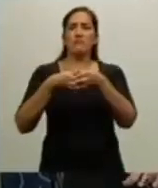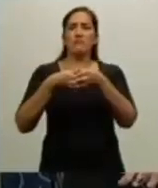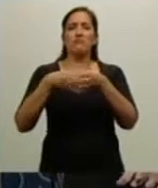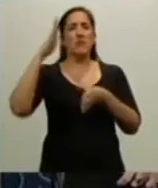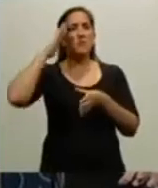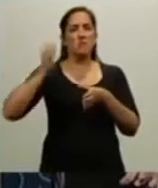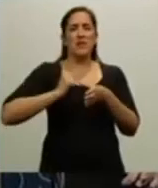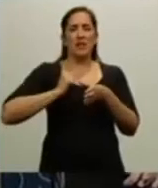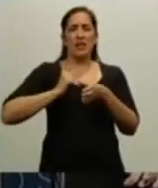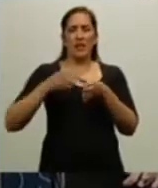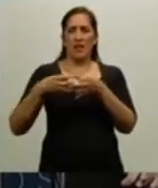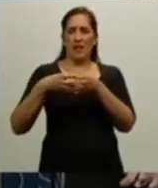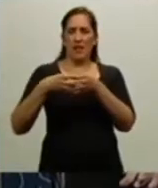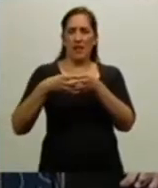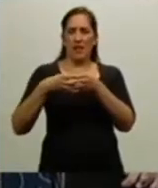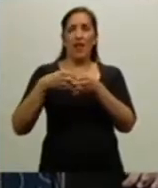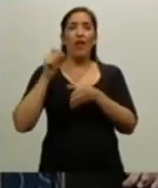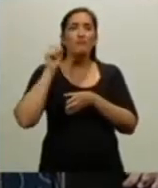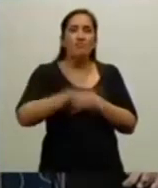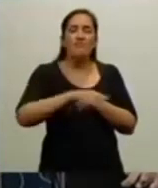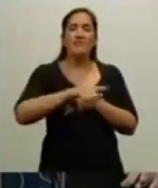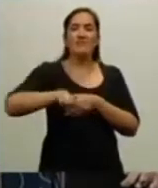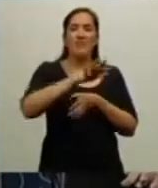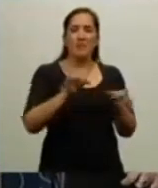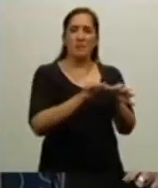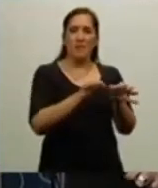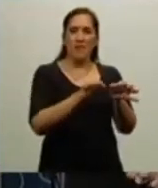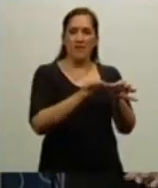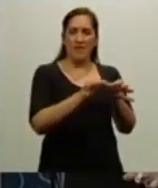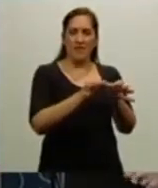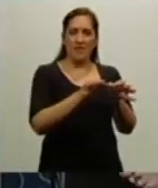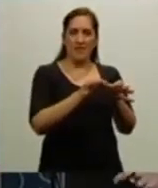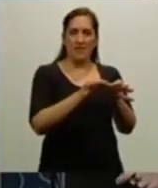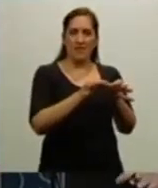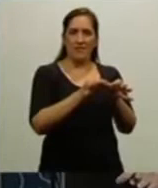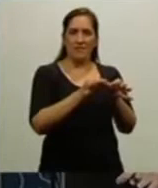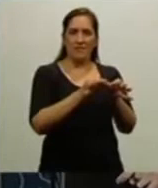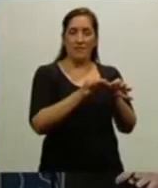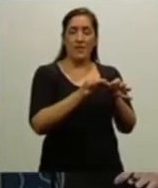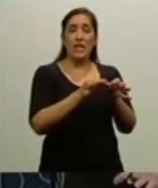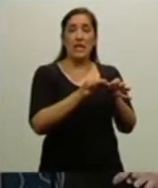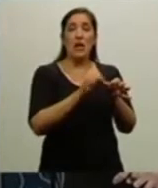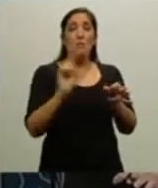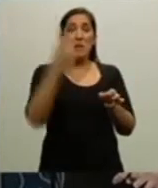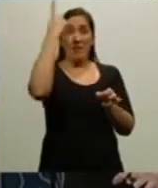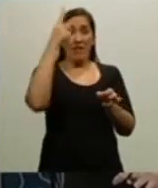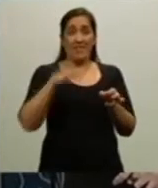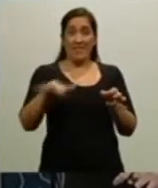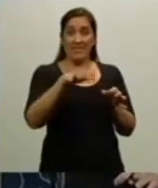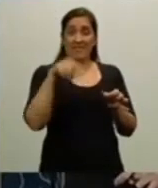militar de nuestras Islas Malvinas, sino que por primera vez allí